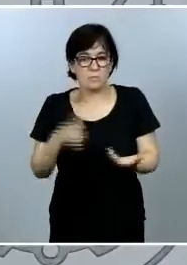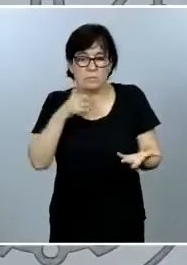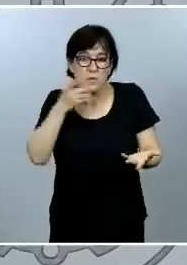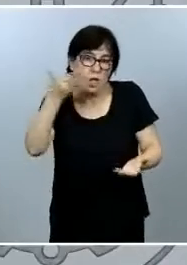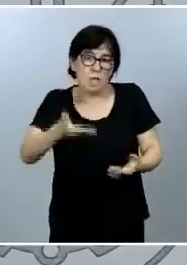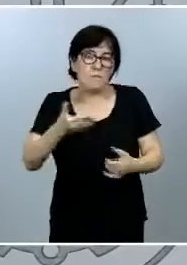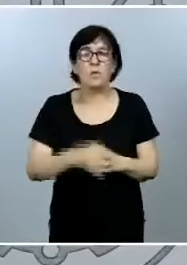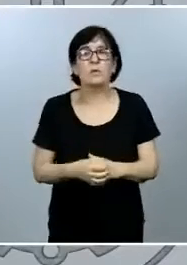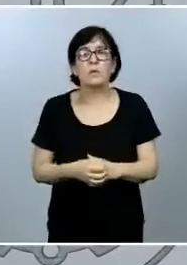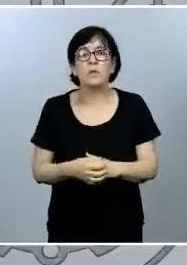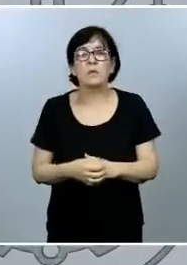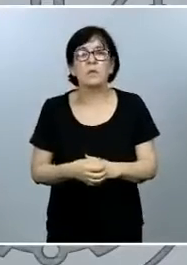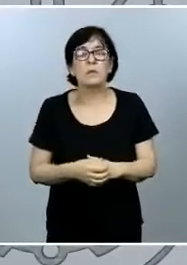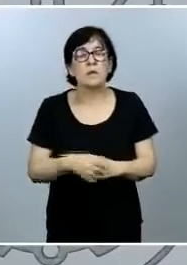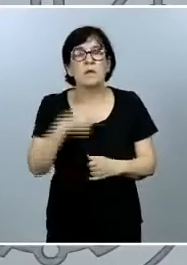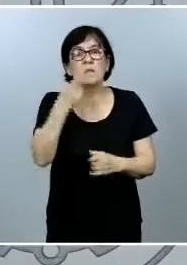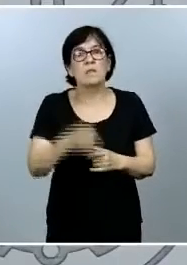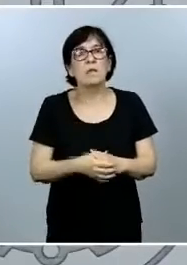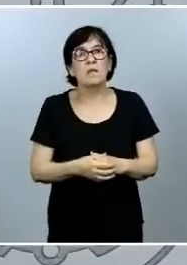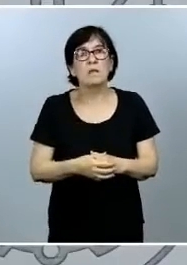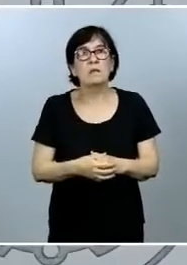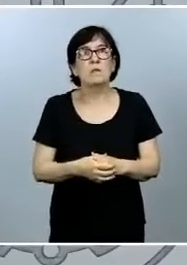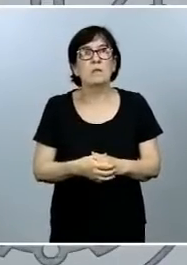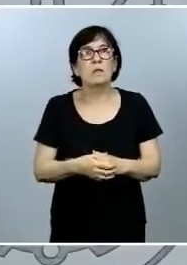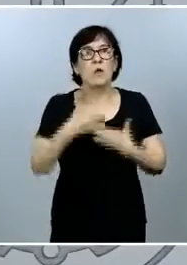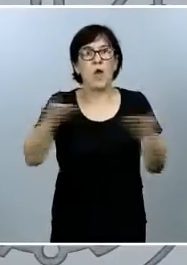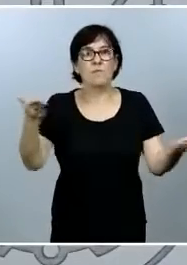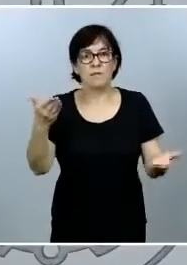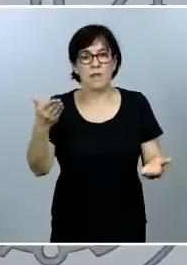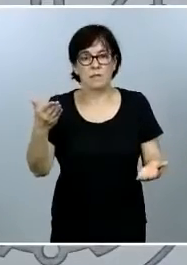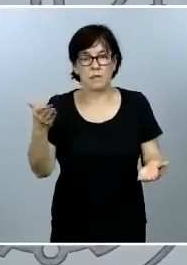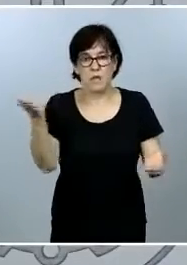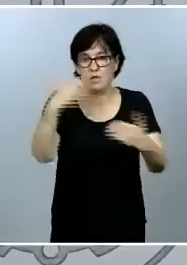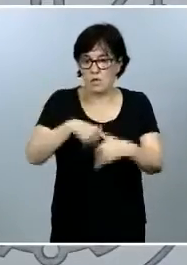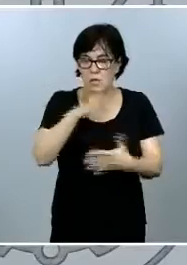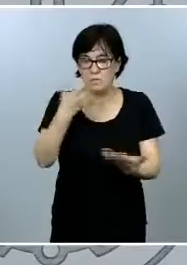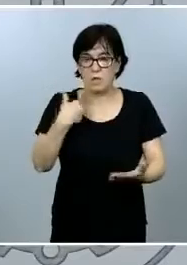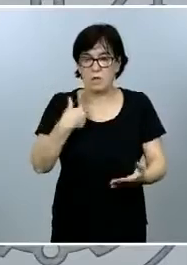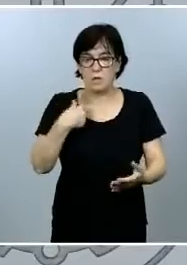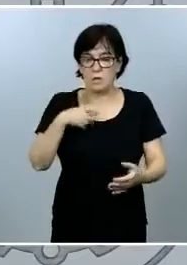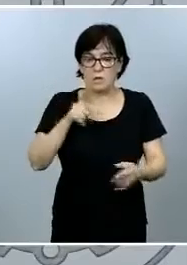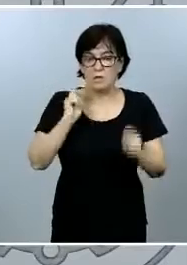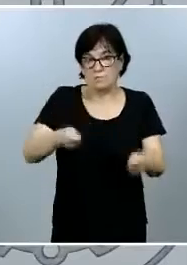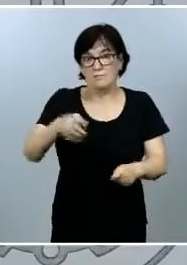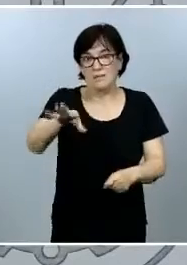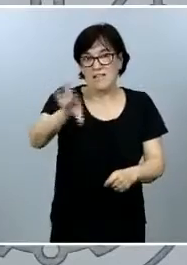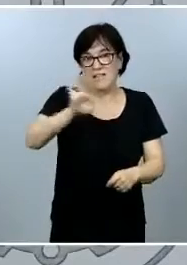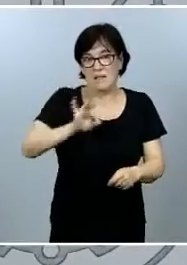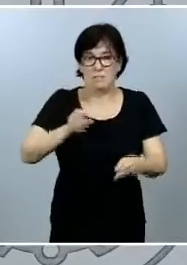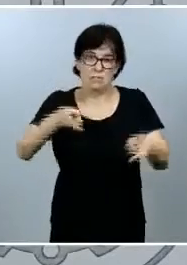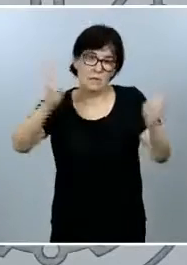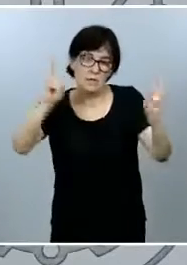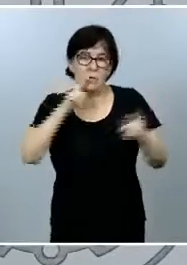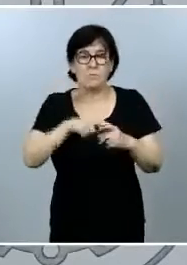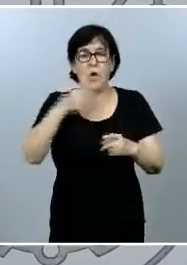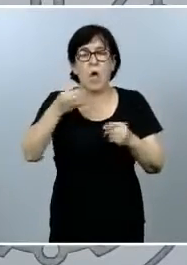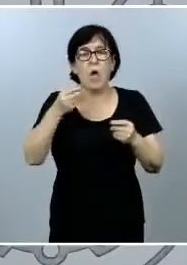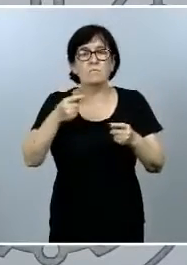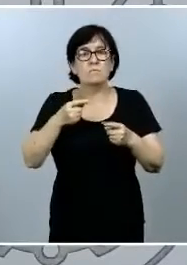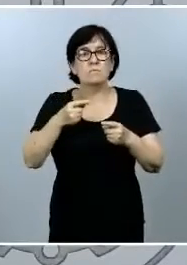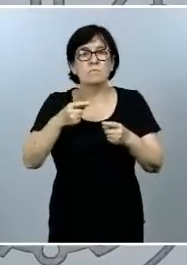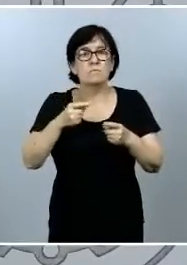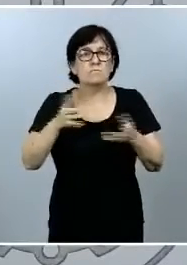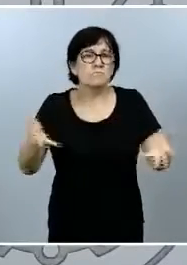y decirle que la pérdida de confianza en un cargo de libre designación o la necesidad de dar un nuevo impulso a una